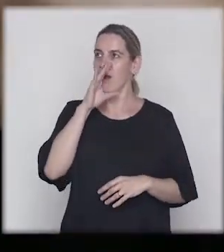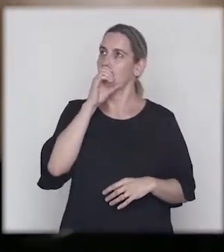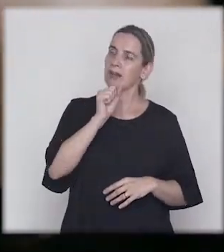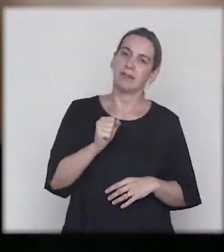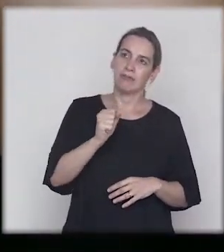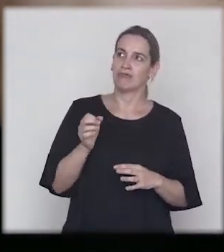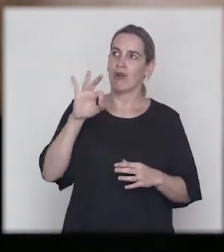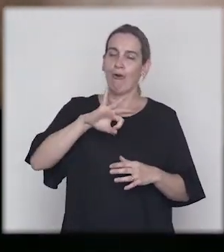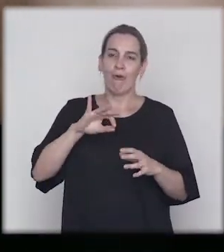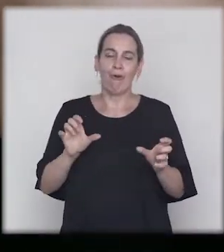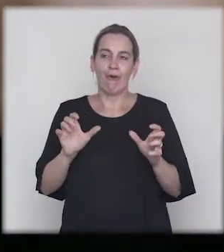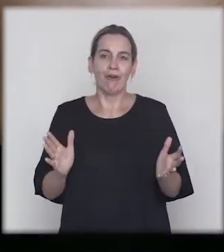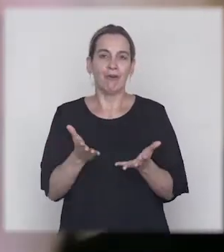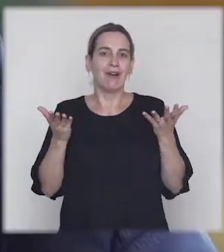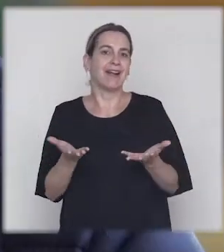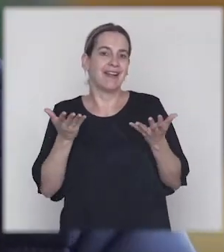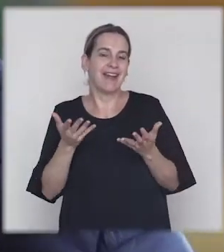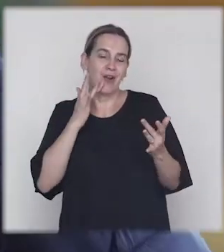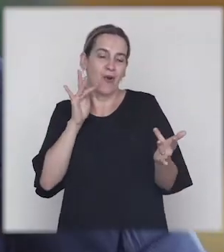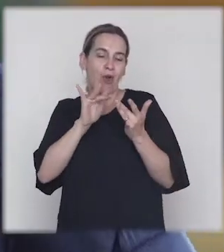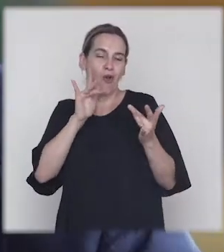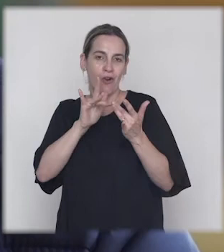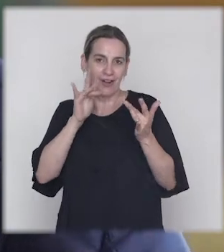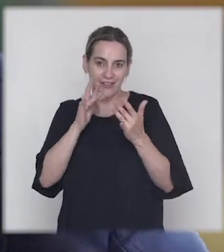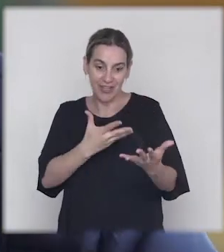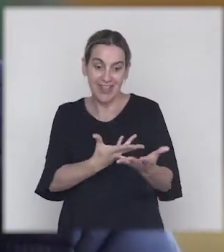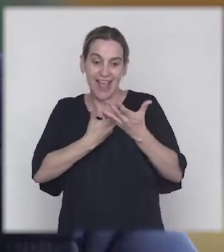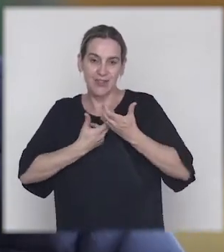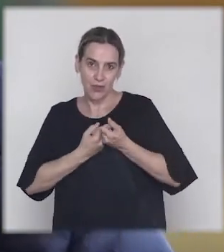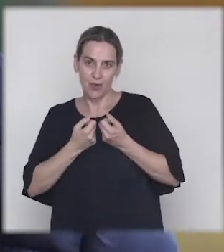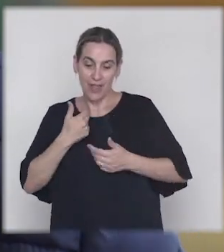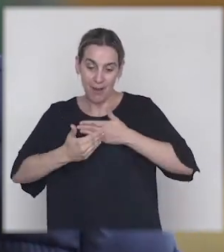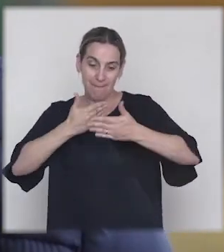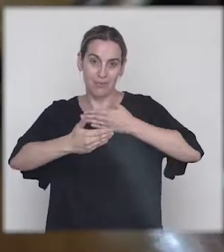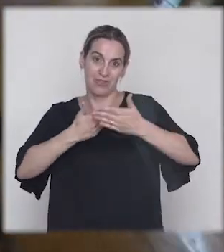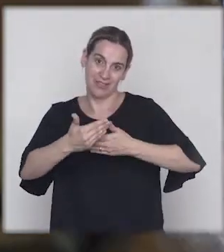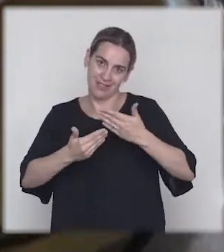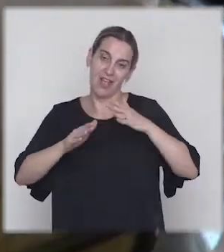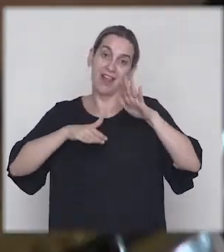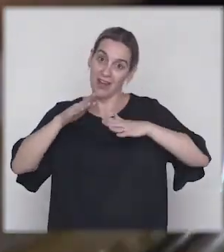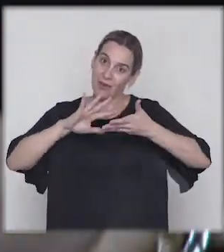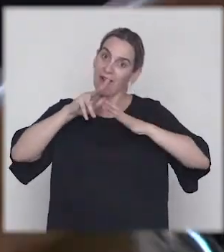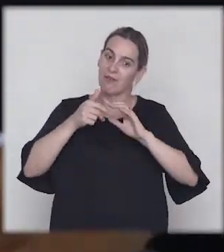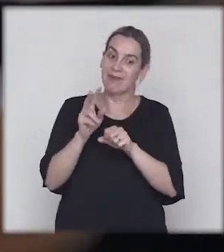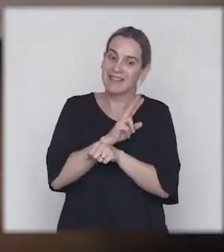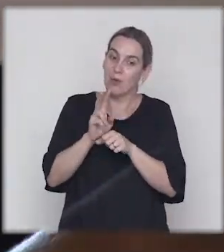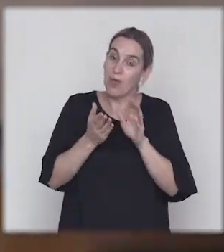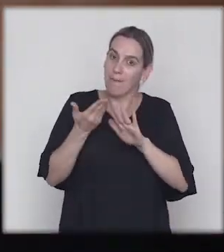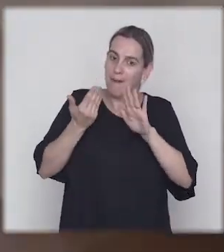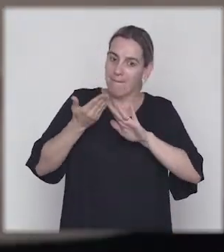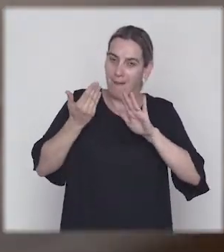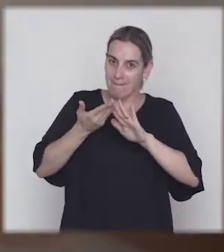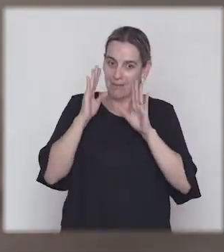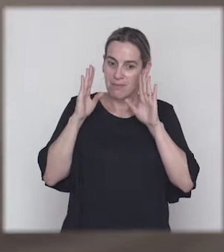aburre o no genera como una conexión que ayude al proceso, ¿no? De alguna manera se cuidó eso